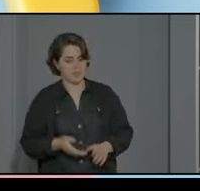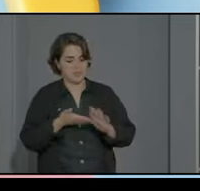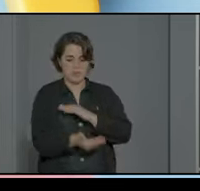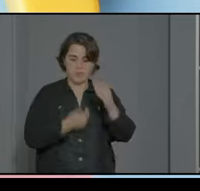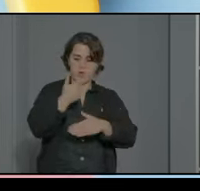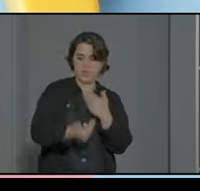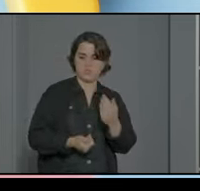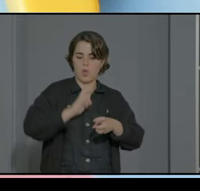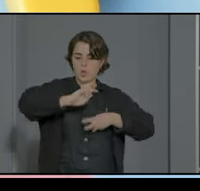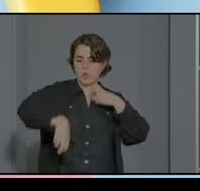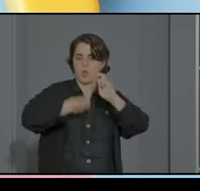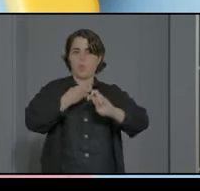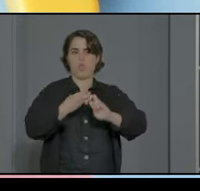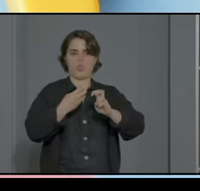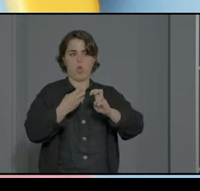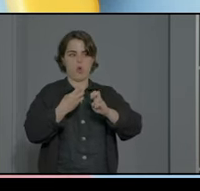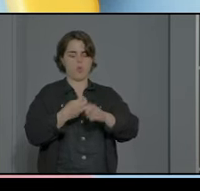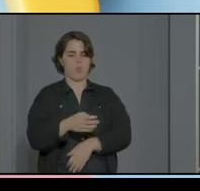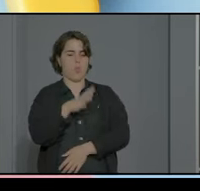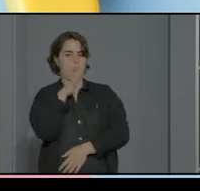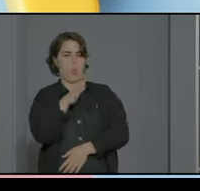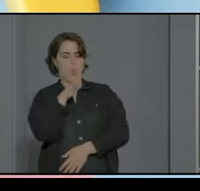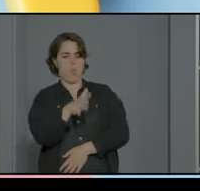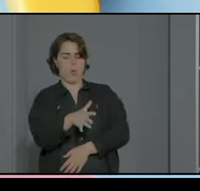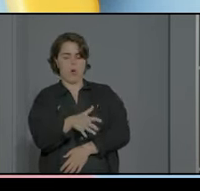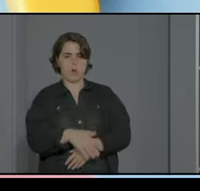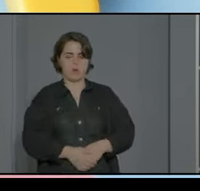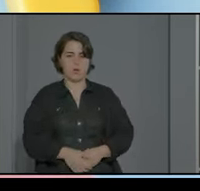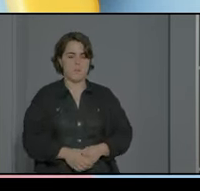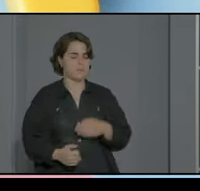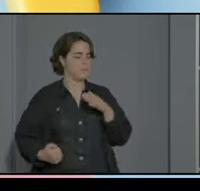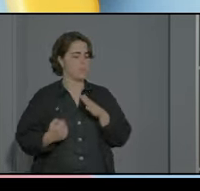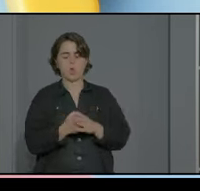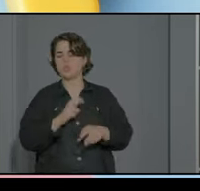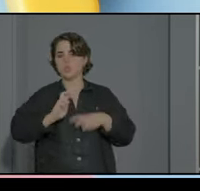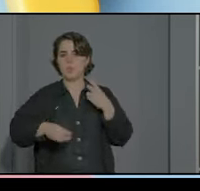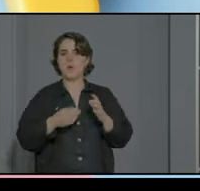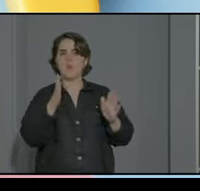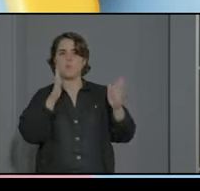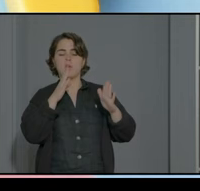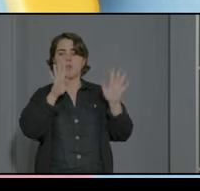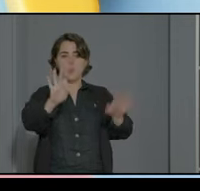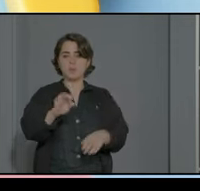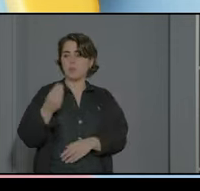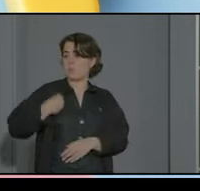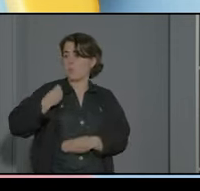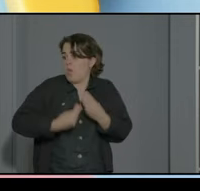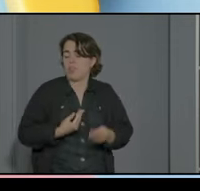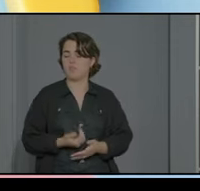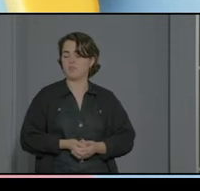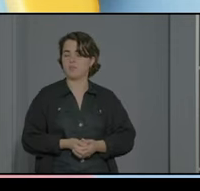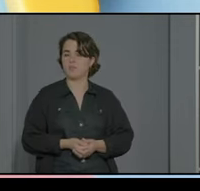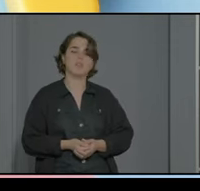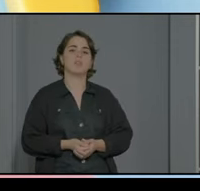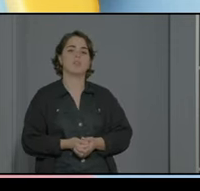proceso de innovación sorprendente super innovador ya lo que pasa es que en los años 90 hacíamos lo mismo tan